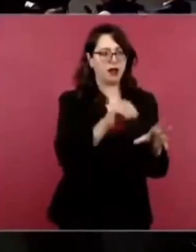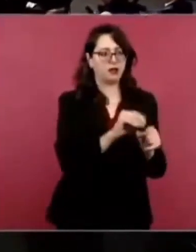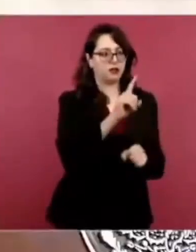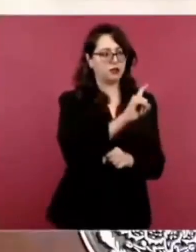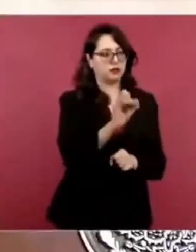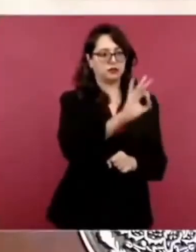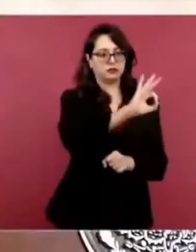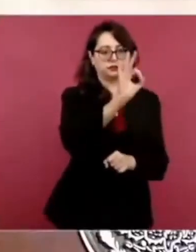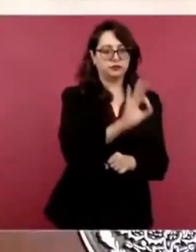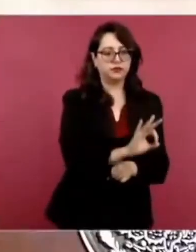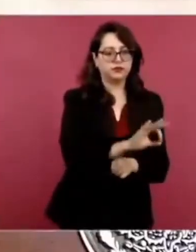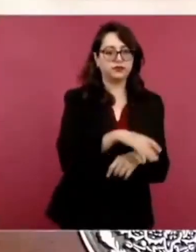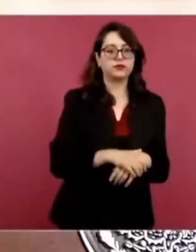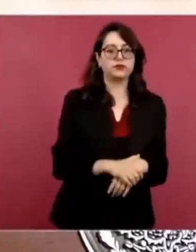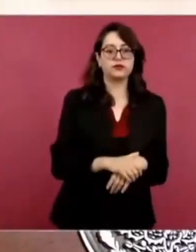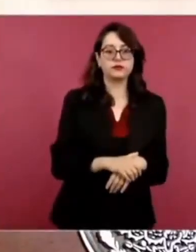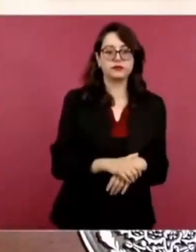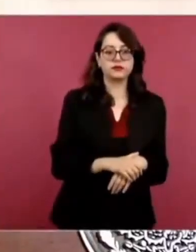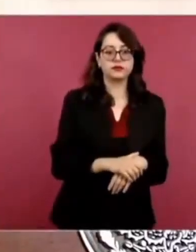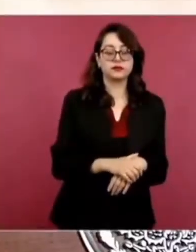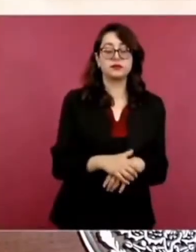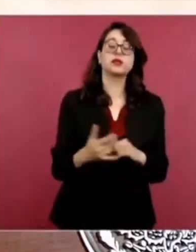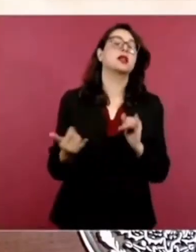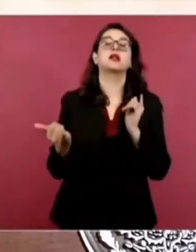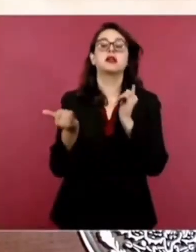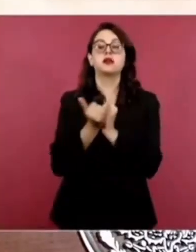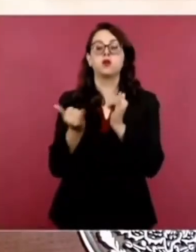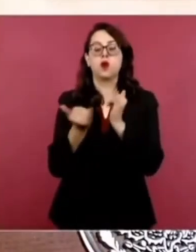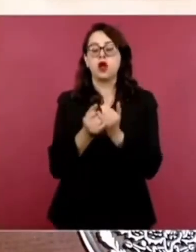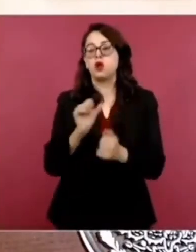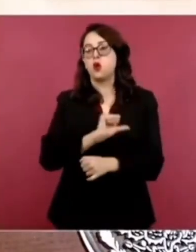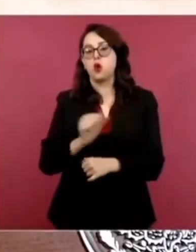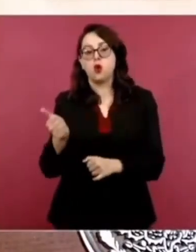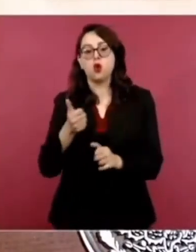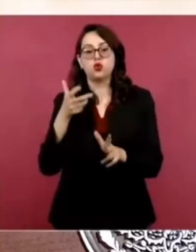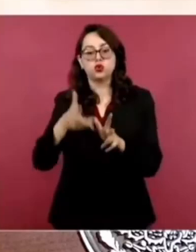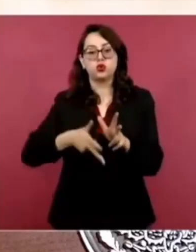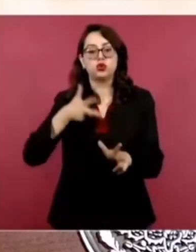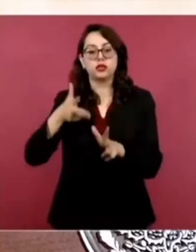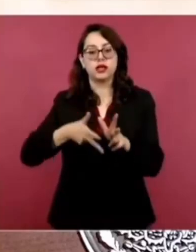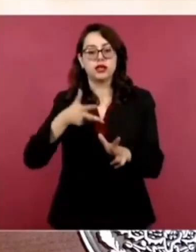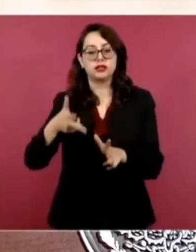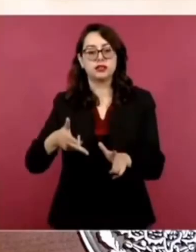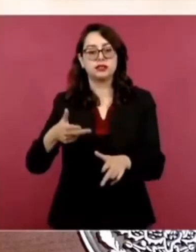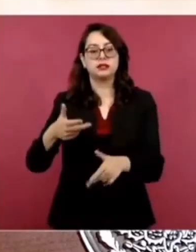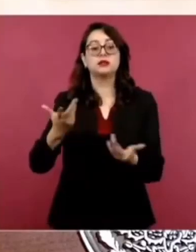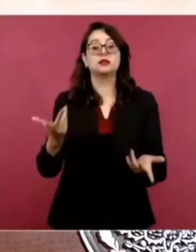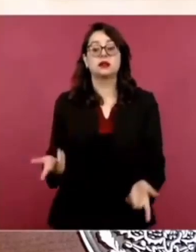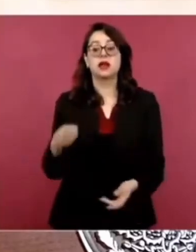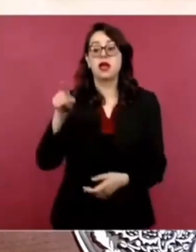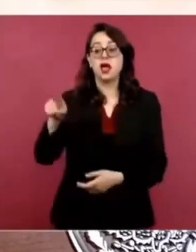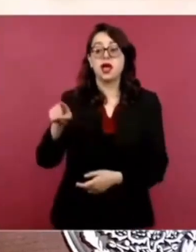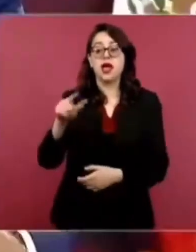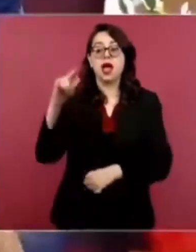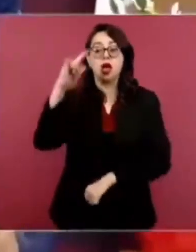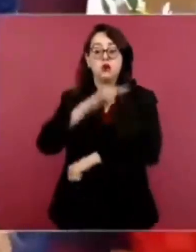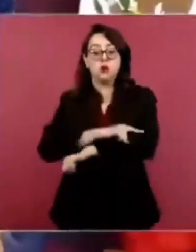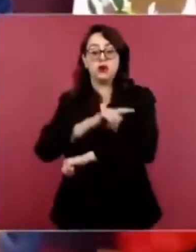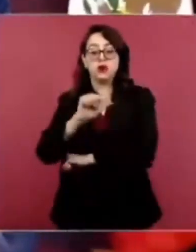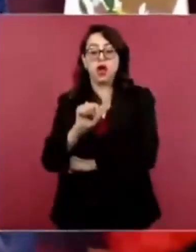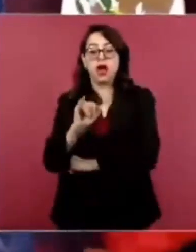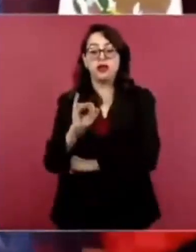de el aeropuerto Felipe Ángeles a Lechería, que